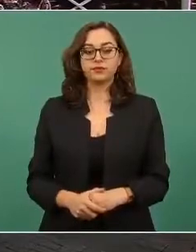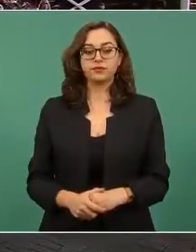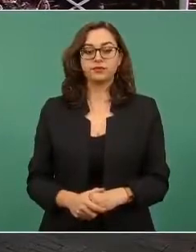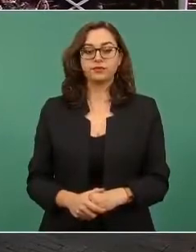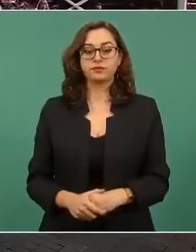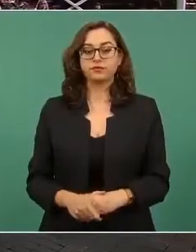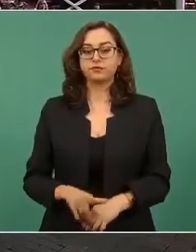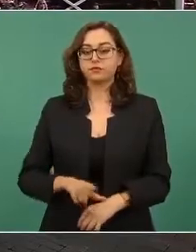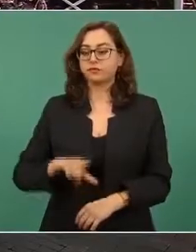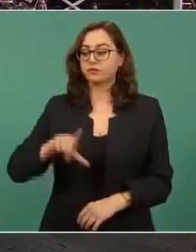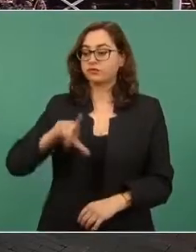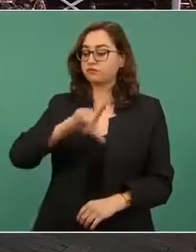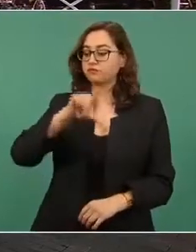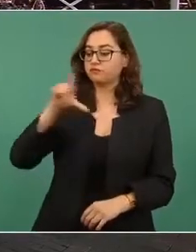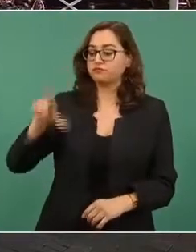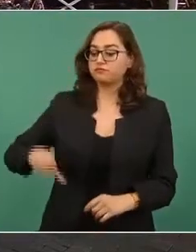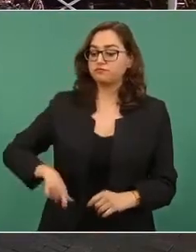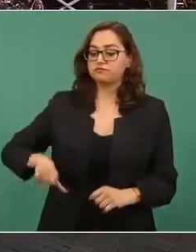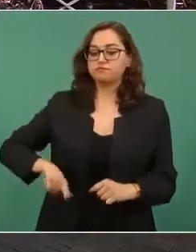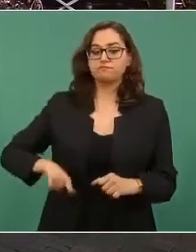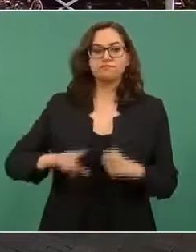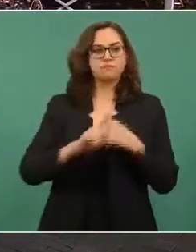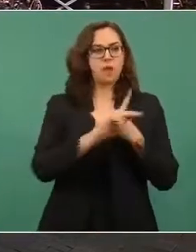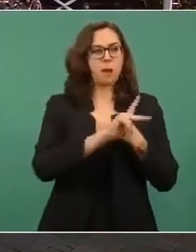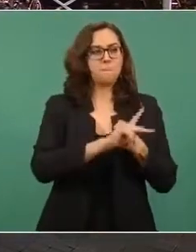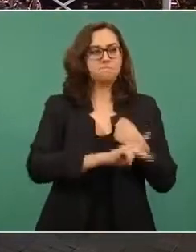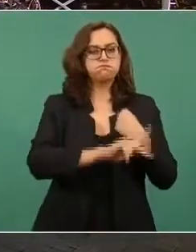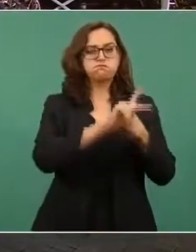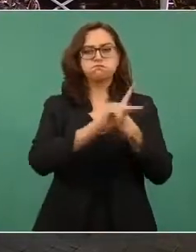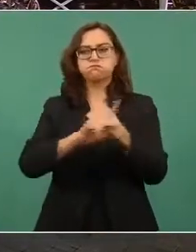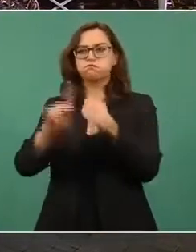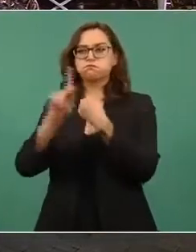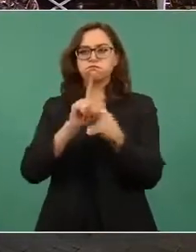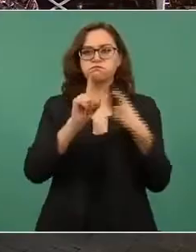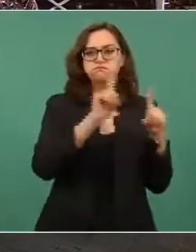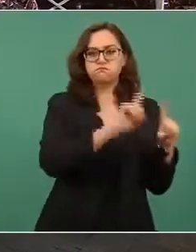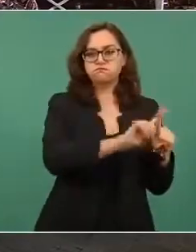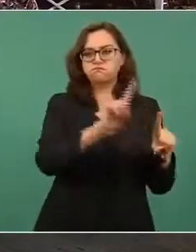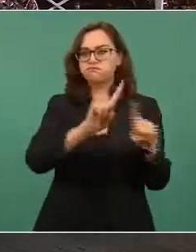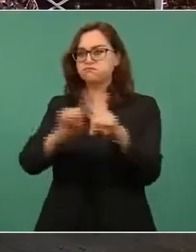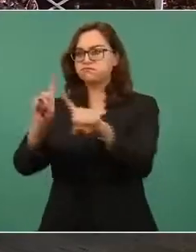gobiernos, pueblos, amigos de México,